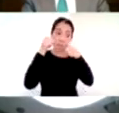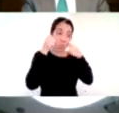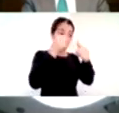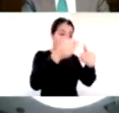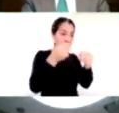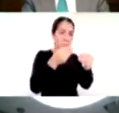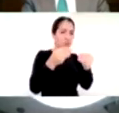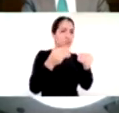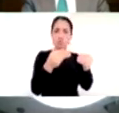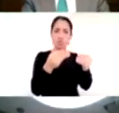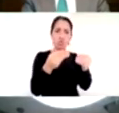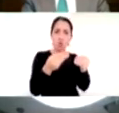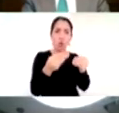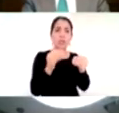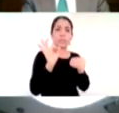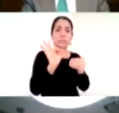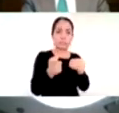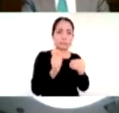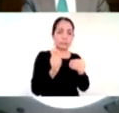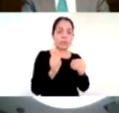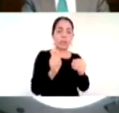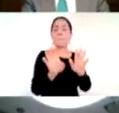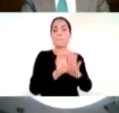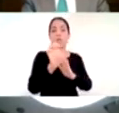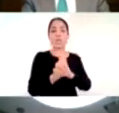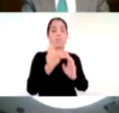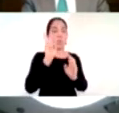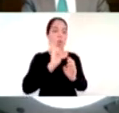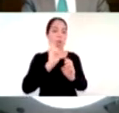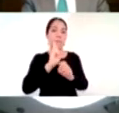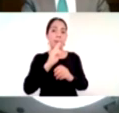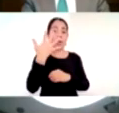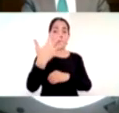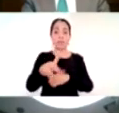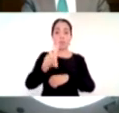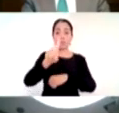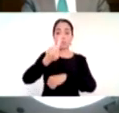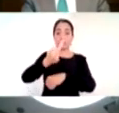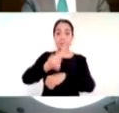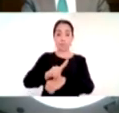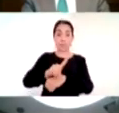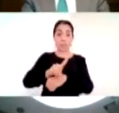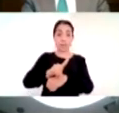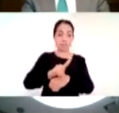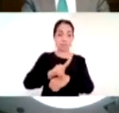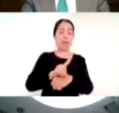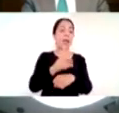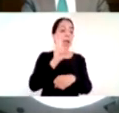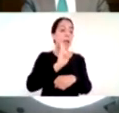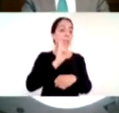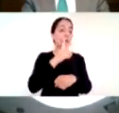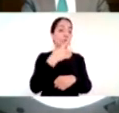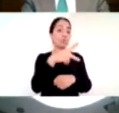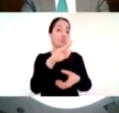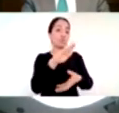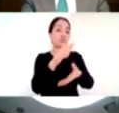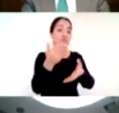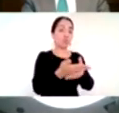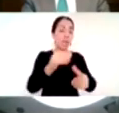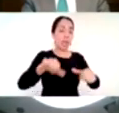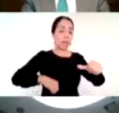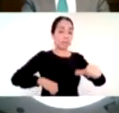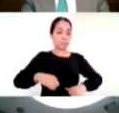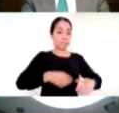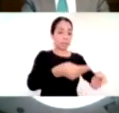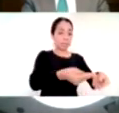ejemplo no es lo mismo pedir evidencia a los 10 días que a los 50 quién iba determinando qué tanta